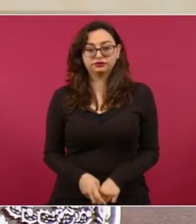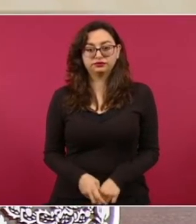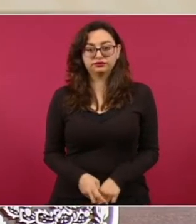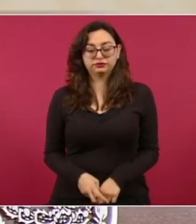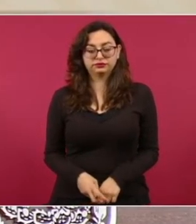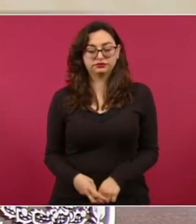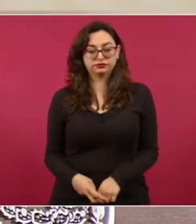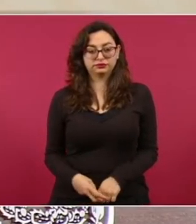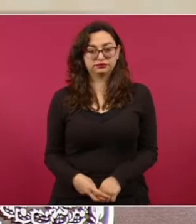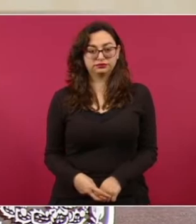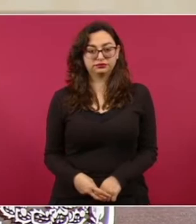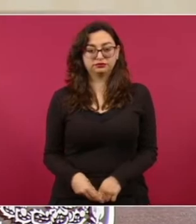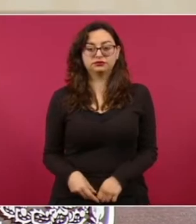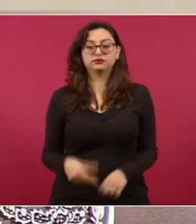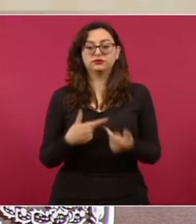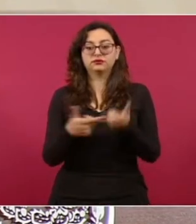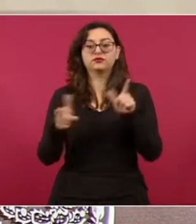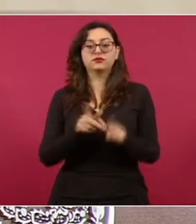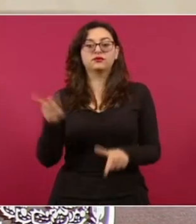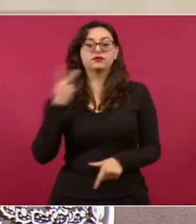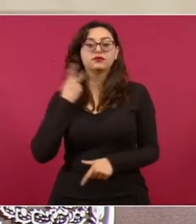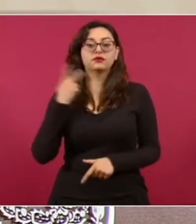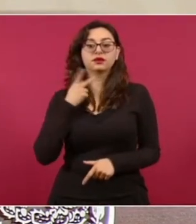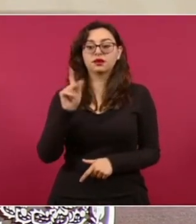proponiendo el presidente del PAN.